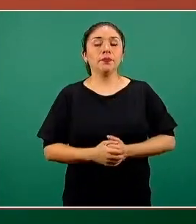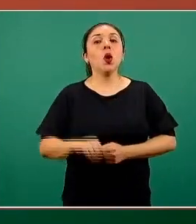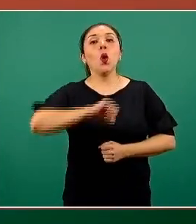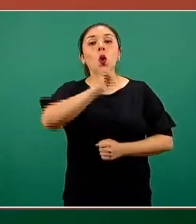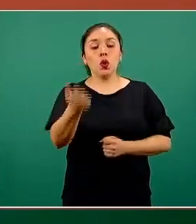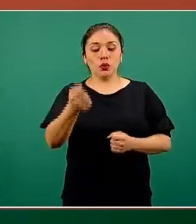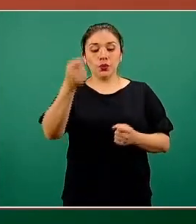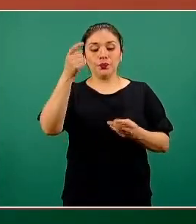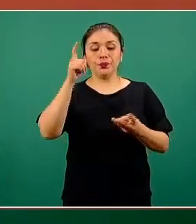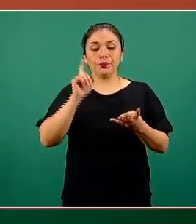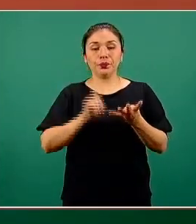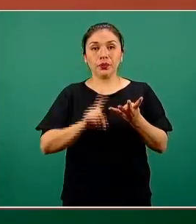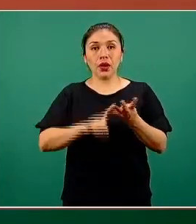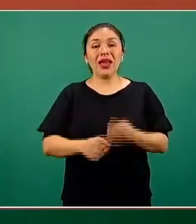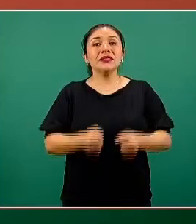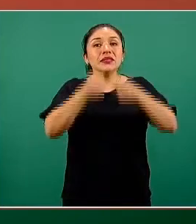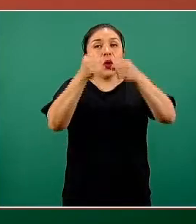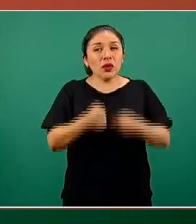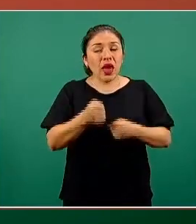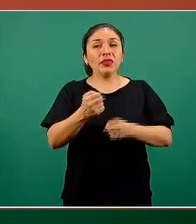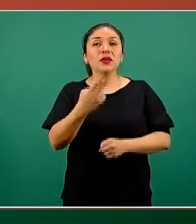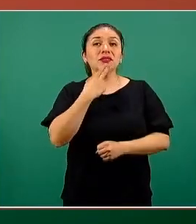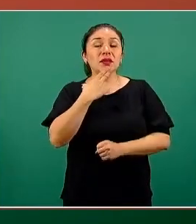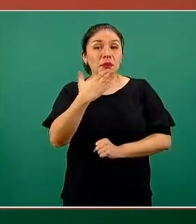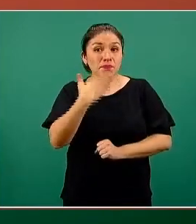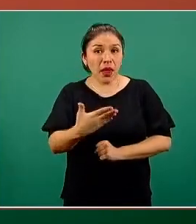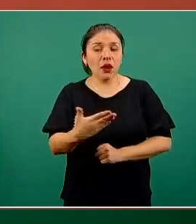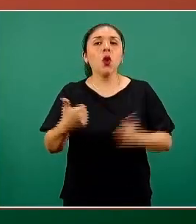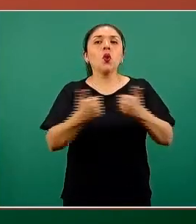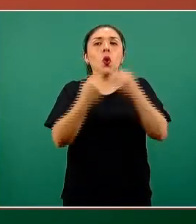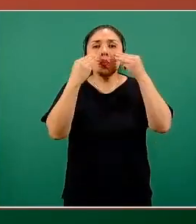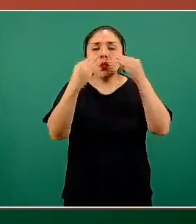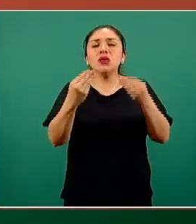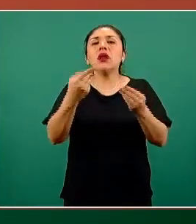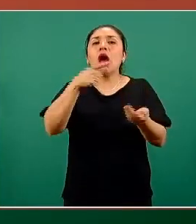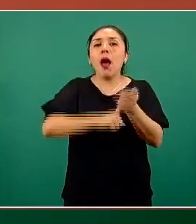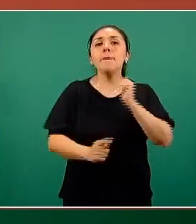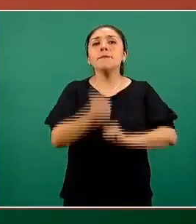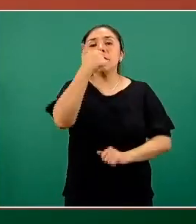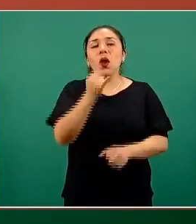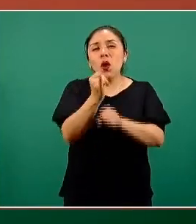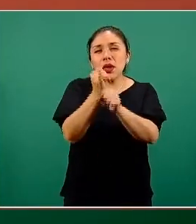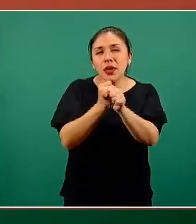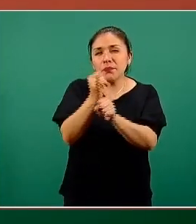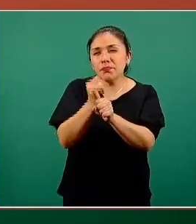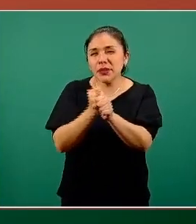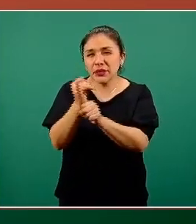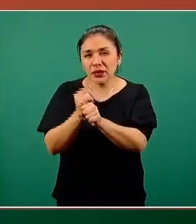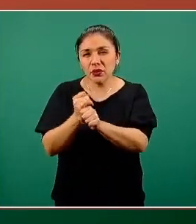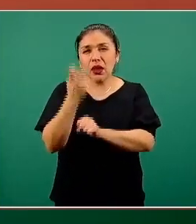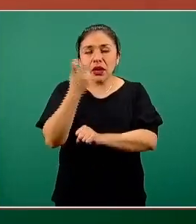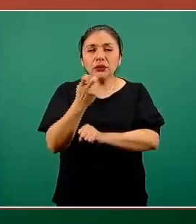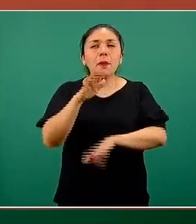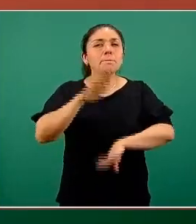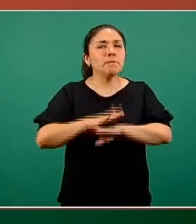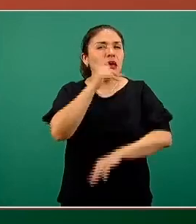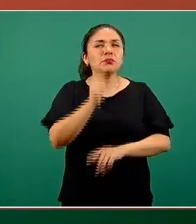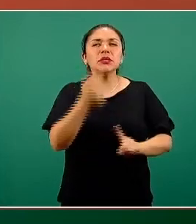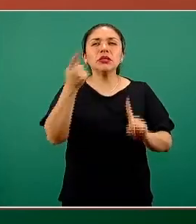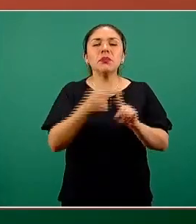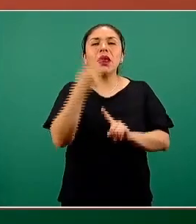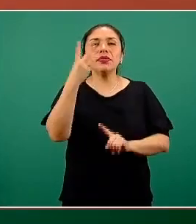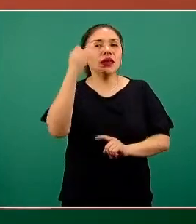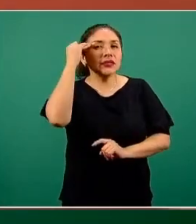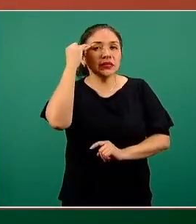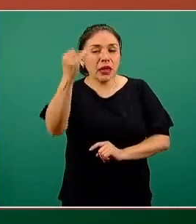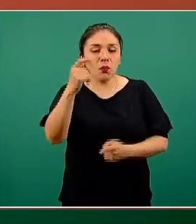el otro lado, la seguridad y la eficacia se demuestran a partir de la investigación clínica, principalmente los tres fases,